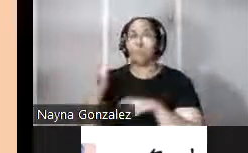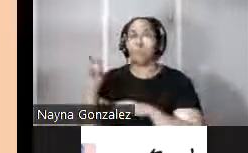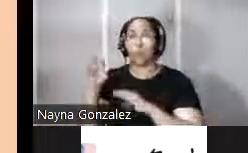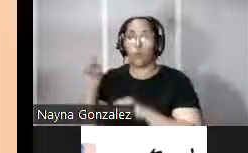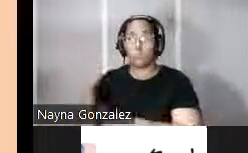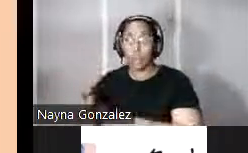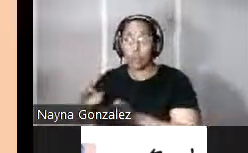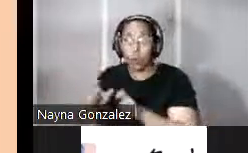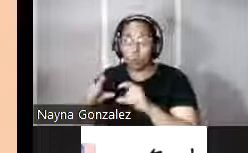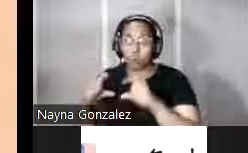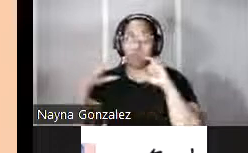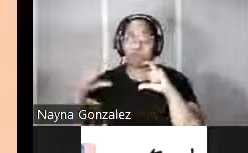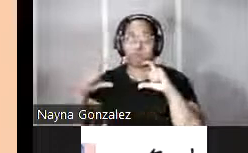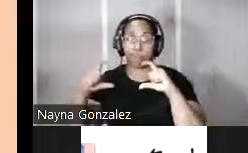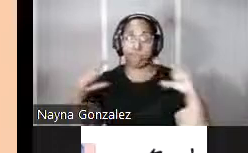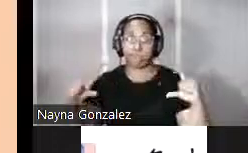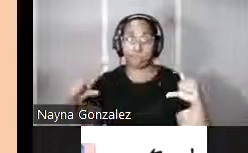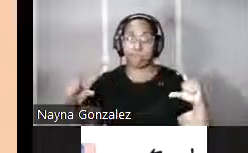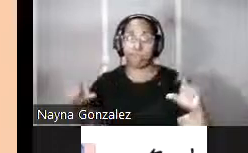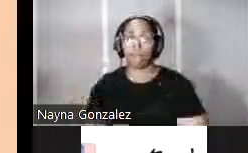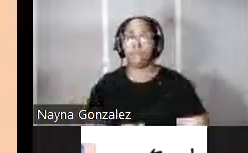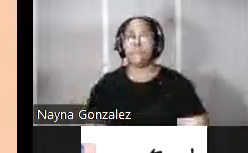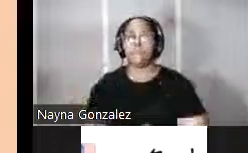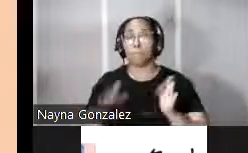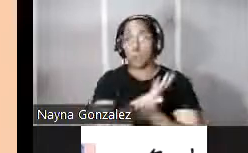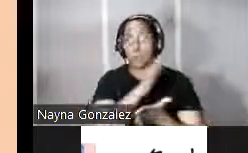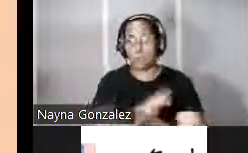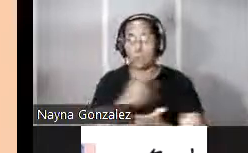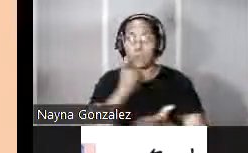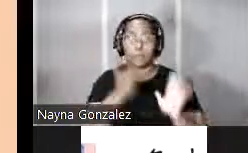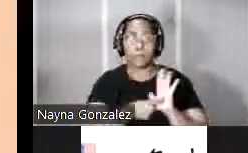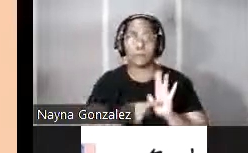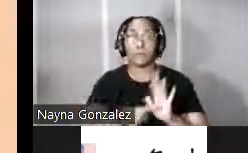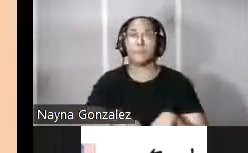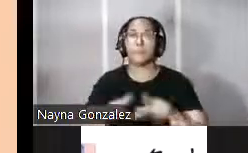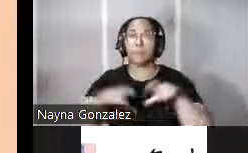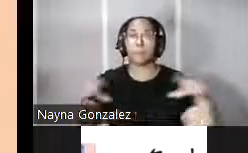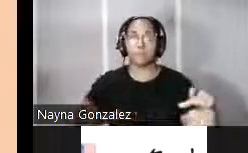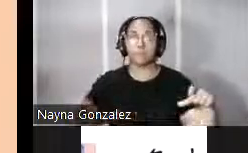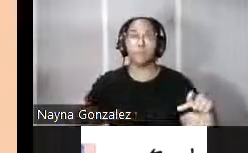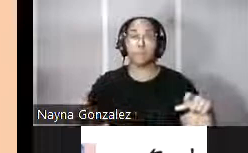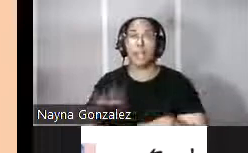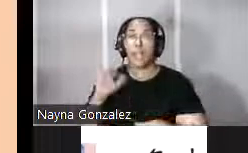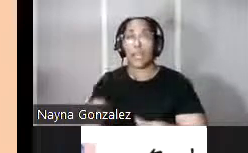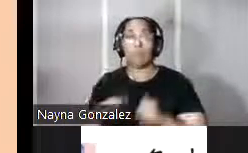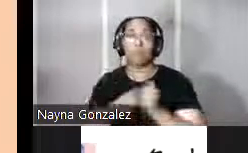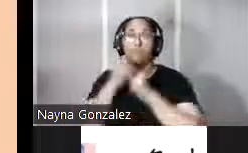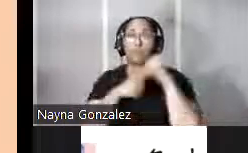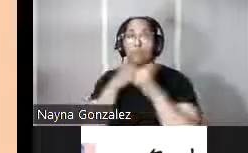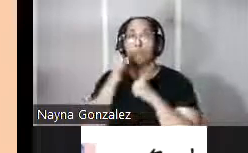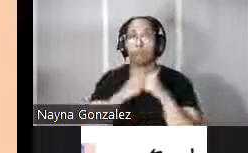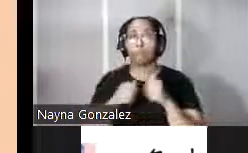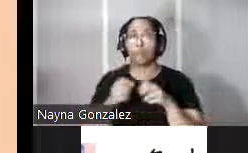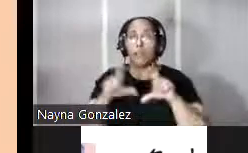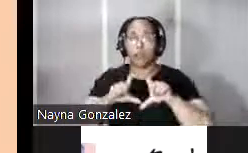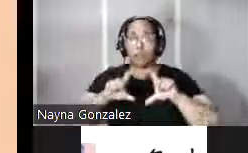espesor según os indica la documentación si se fijan en el plano era una fortificación de planta poligonal en forma de